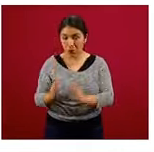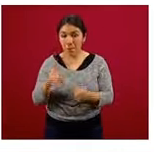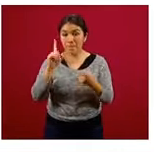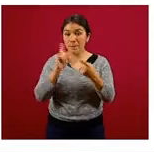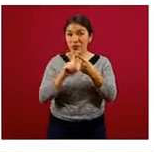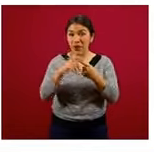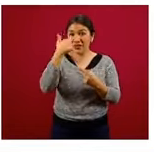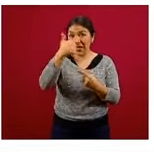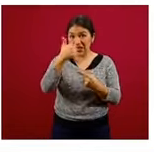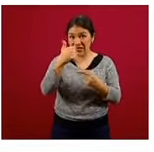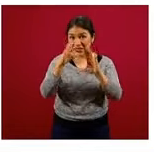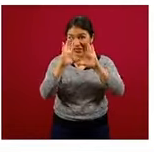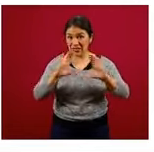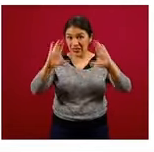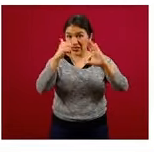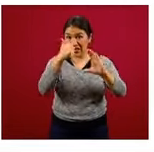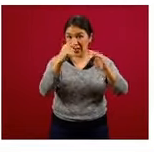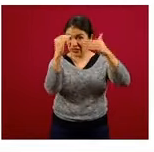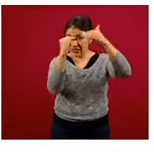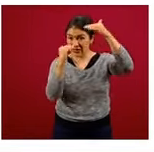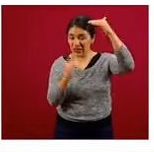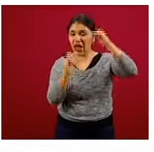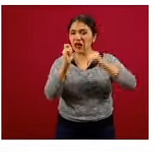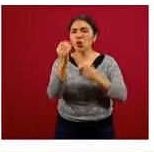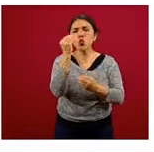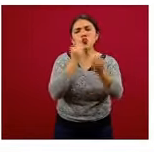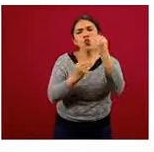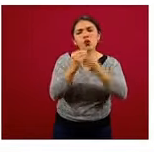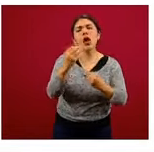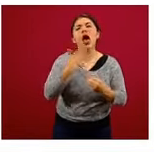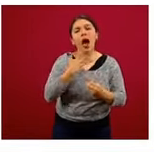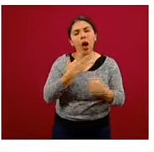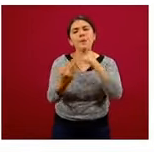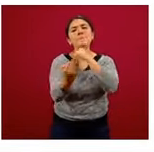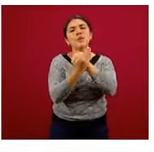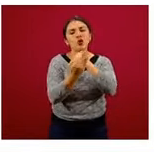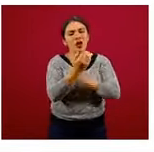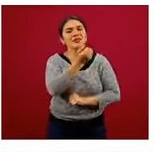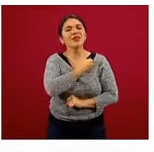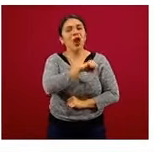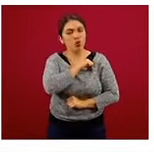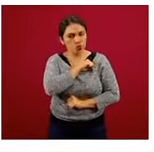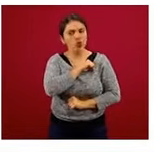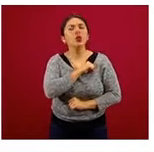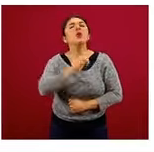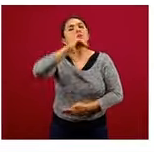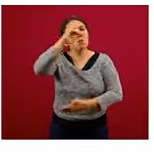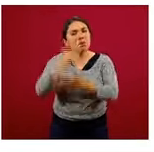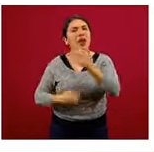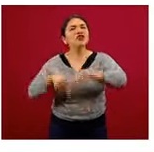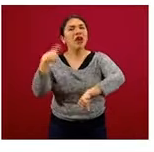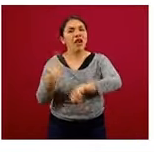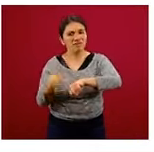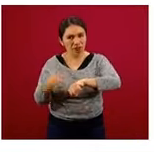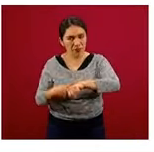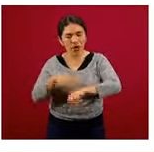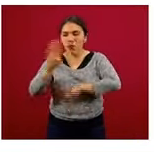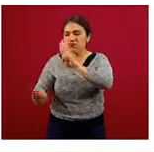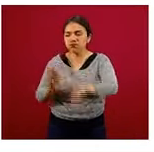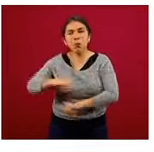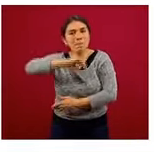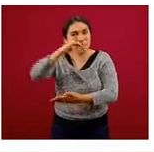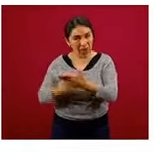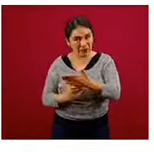primeros seis grupos son alimentos que protegen la salud, que reducen enfermedades y